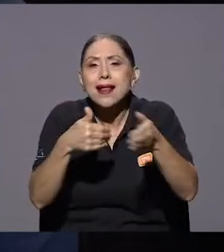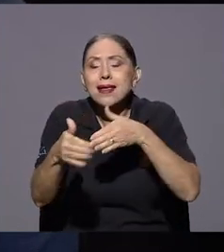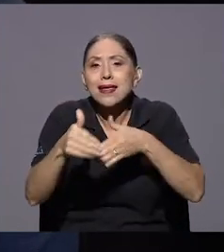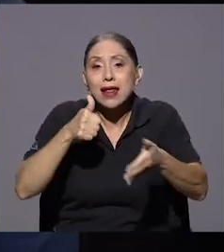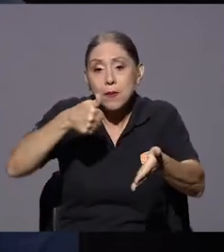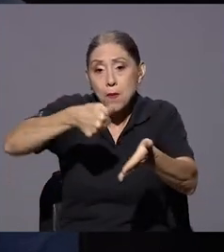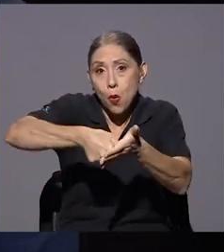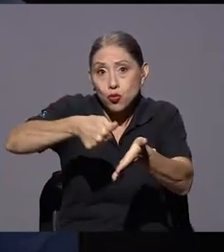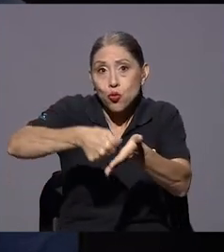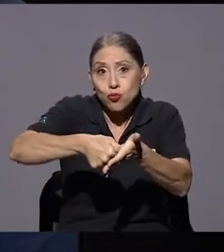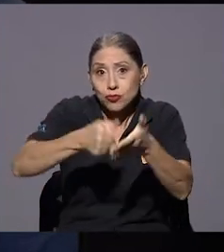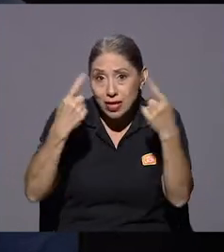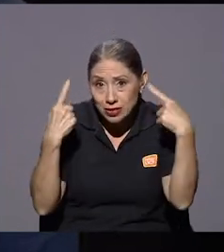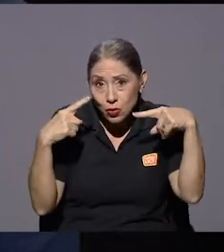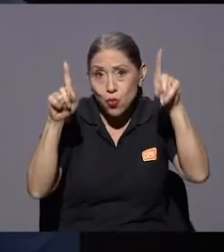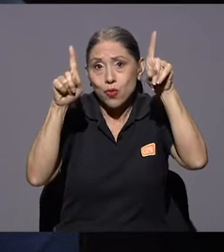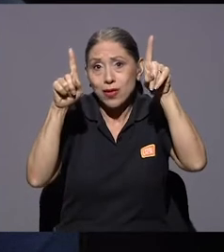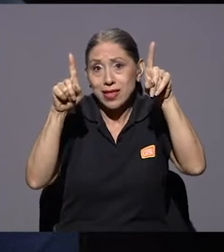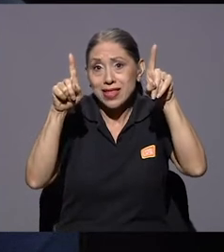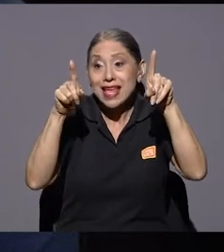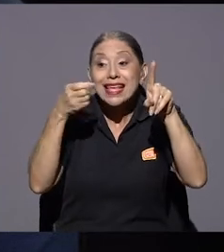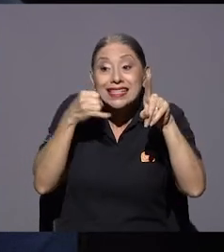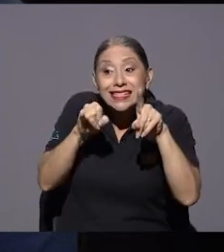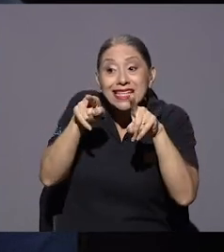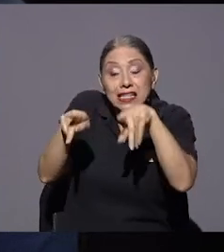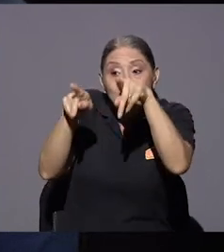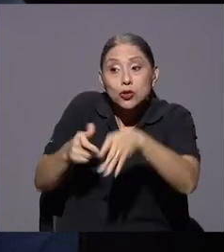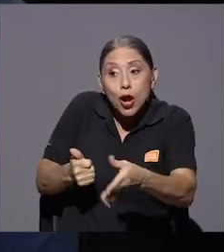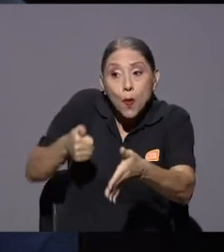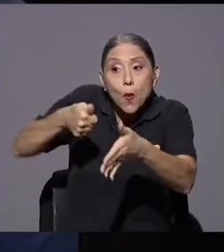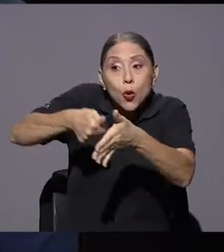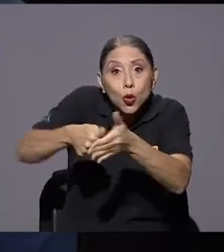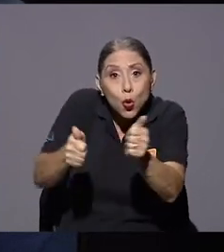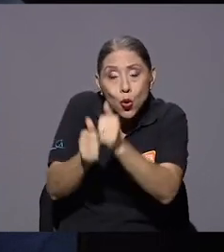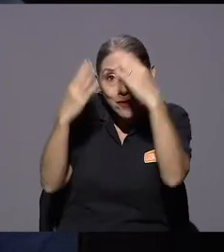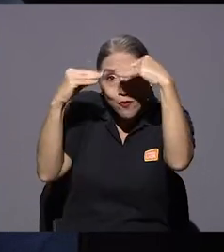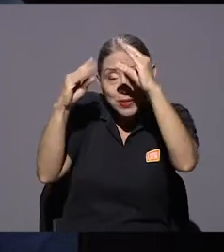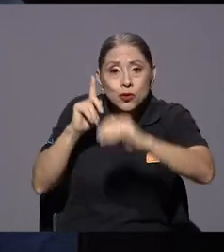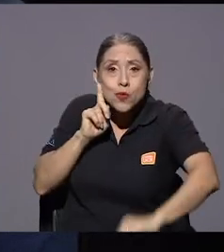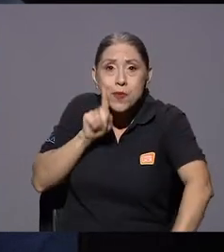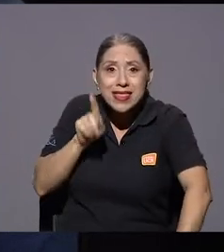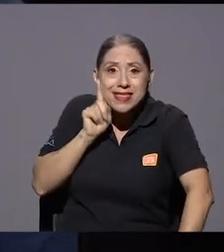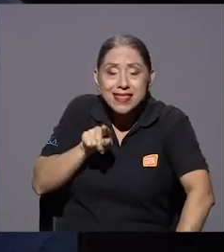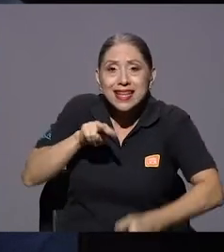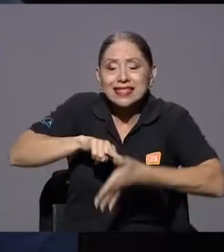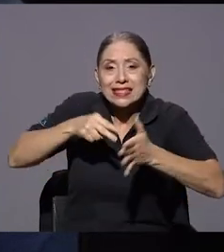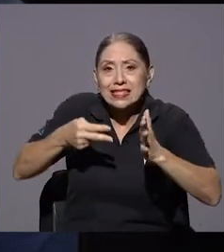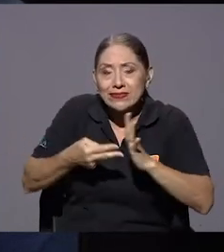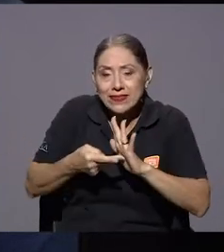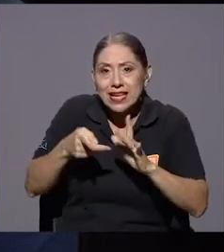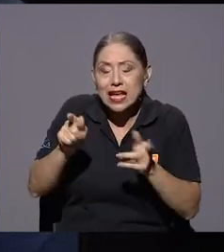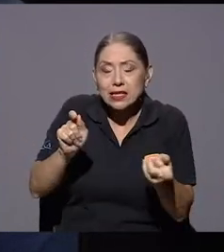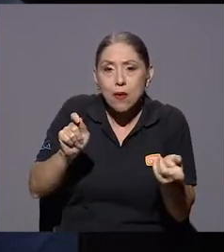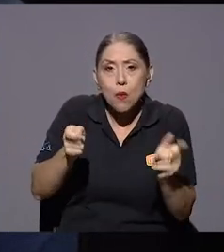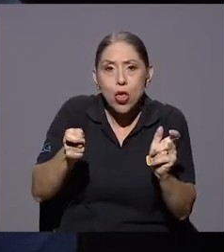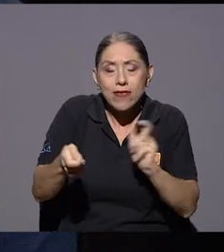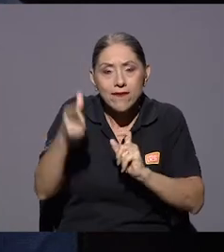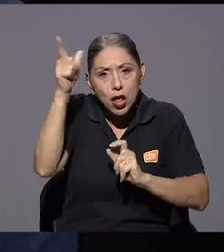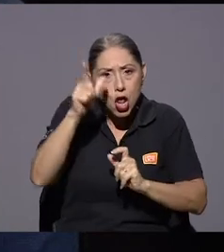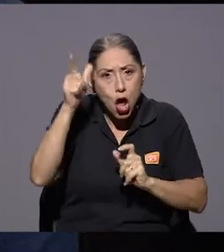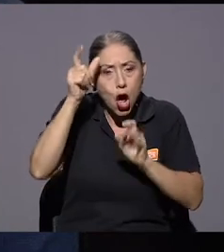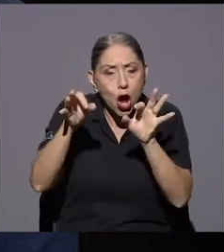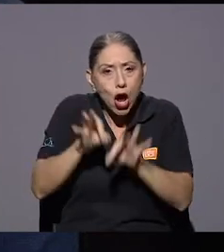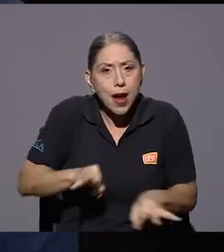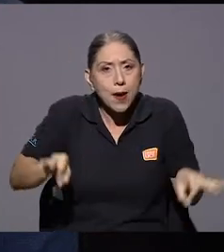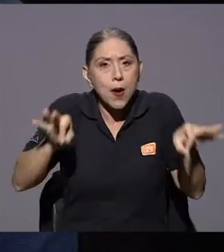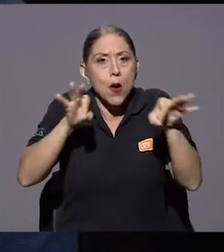en una elección guiado por algo que es una mentira te está modificando la lógica o la importancia de un